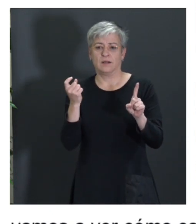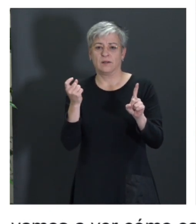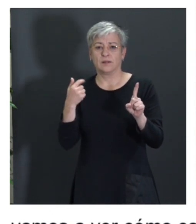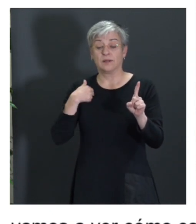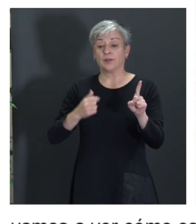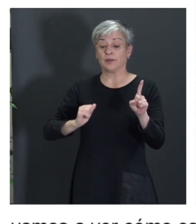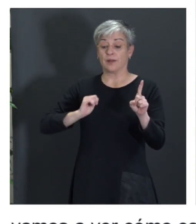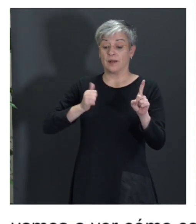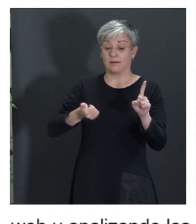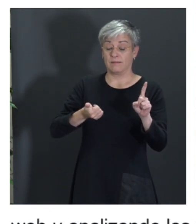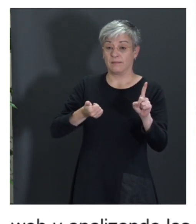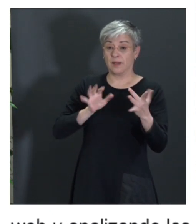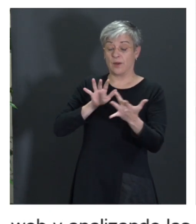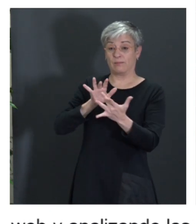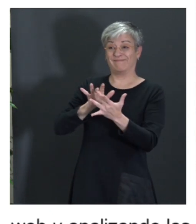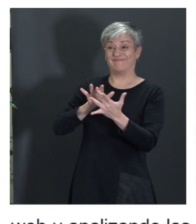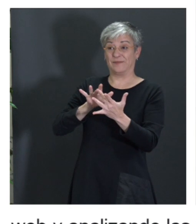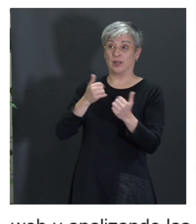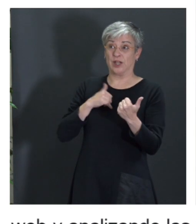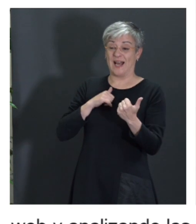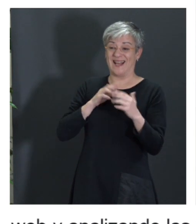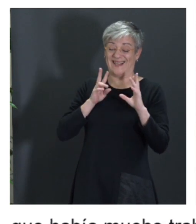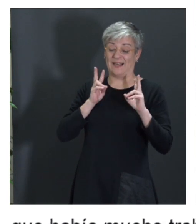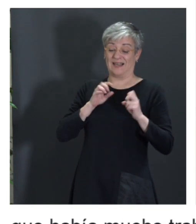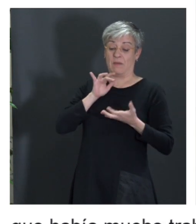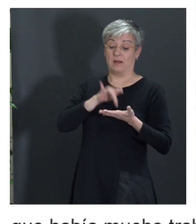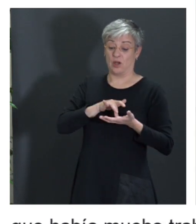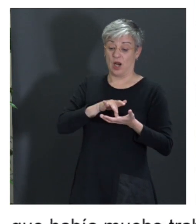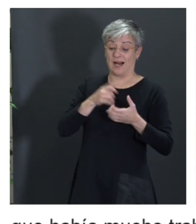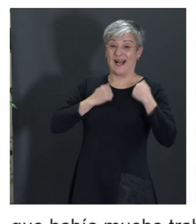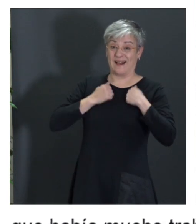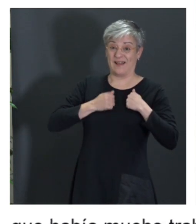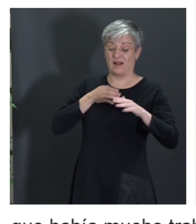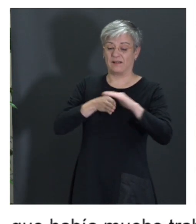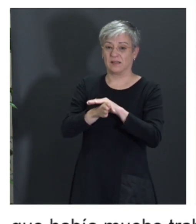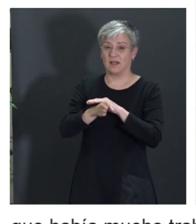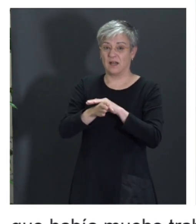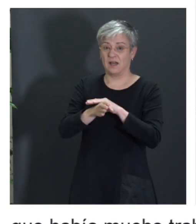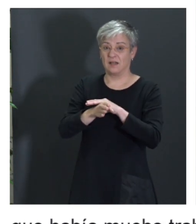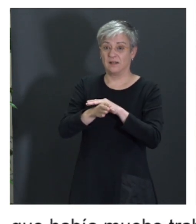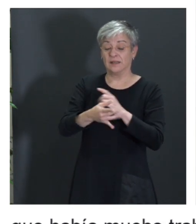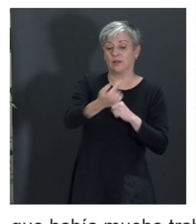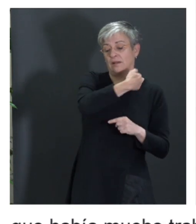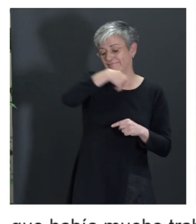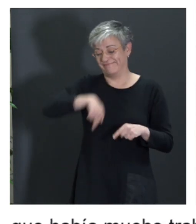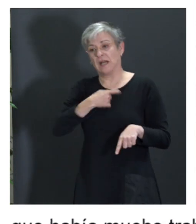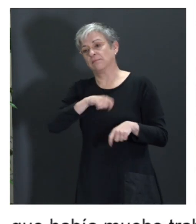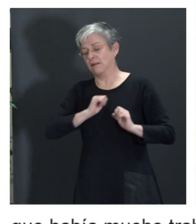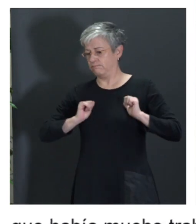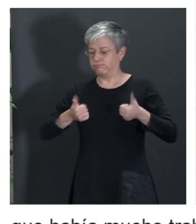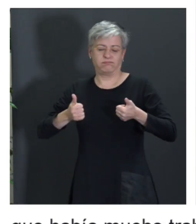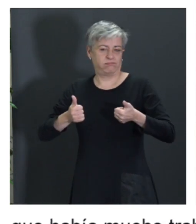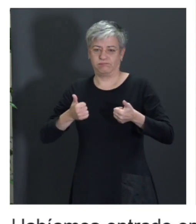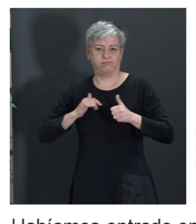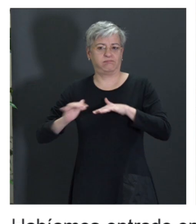entrado en contacto con la accesibilidad en Canadá y nos pusimos de lleno con ello. Y a